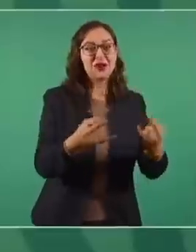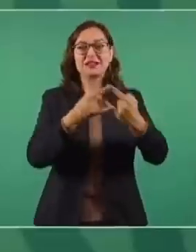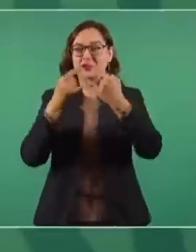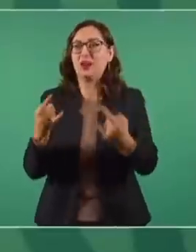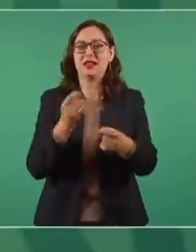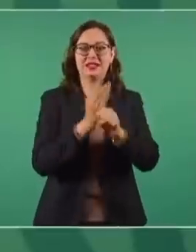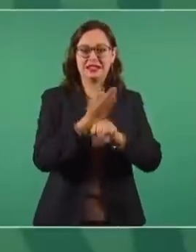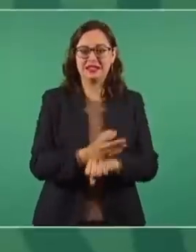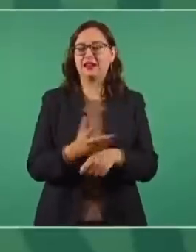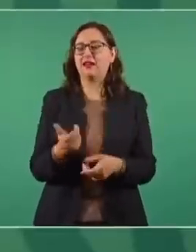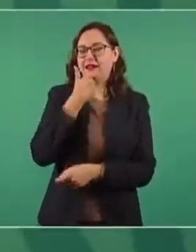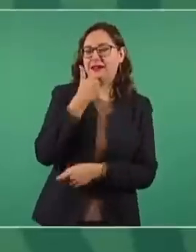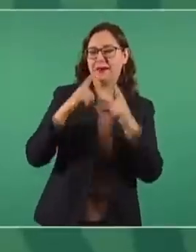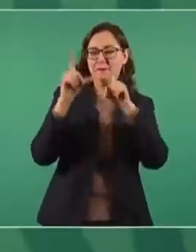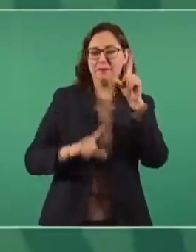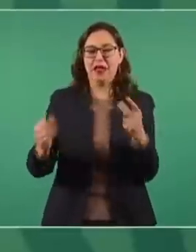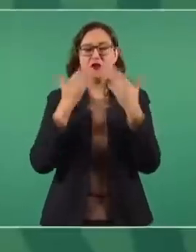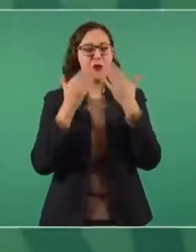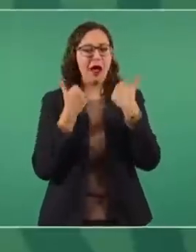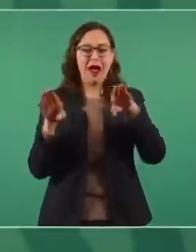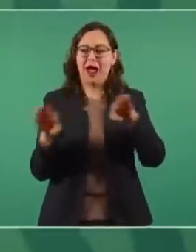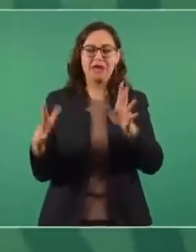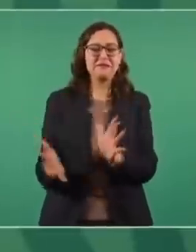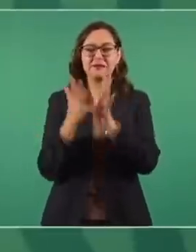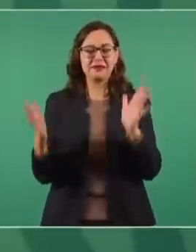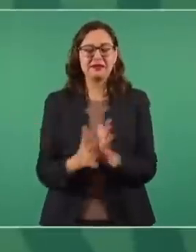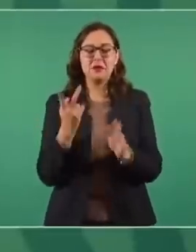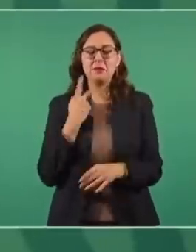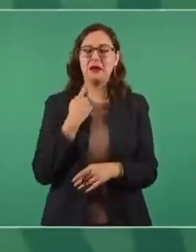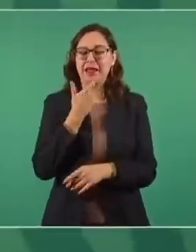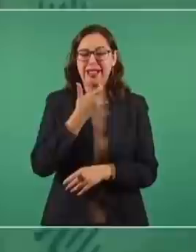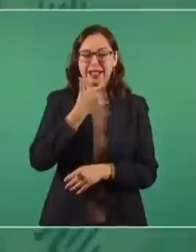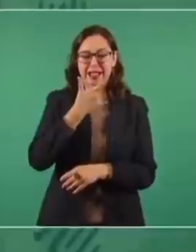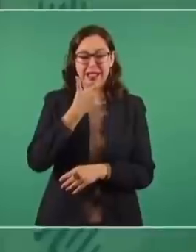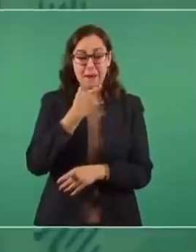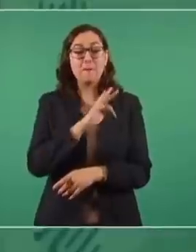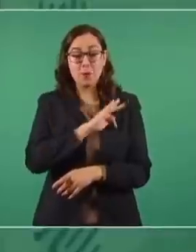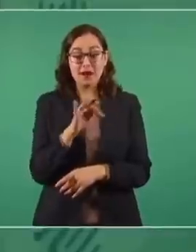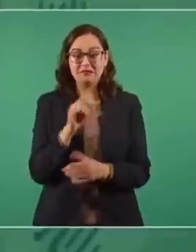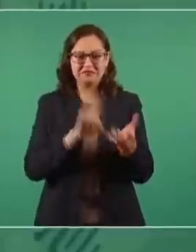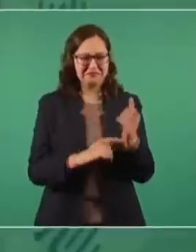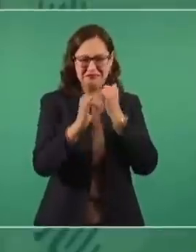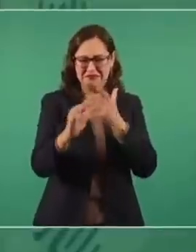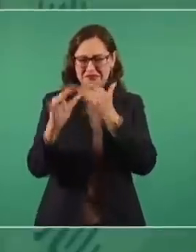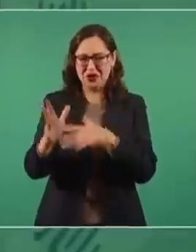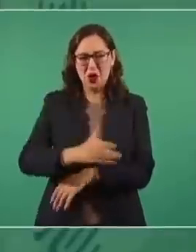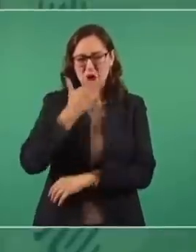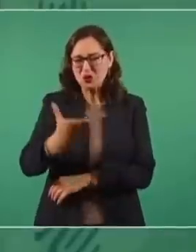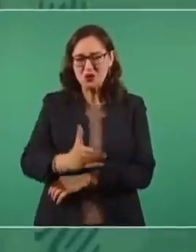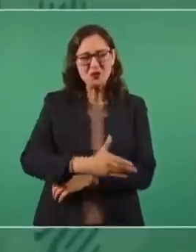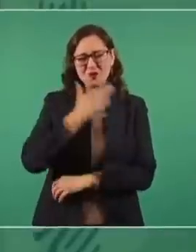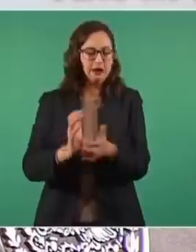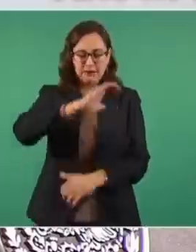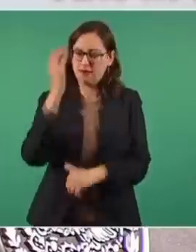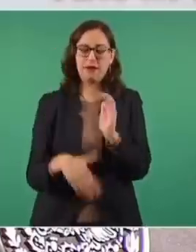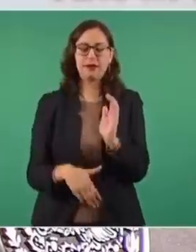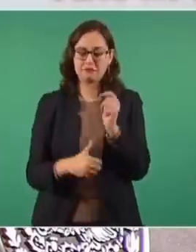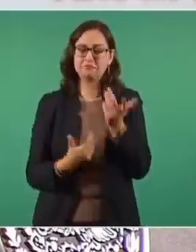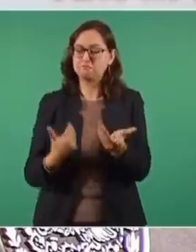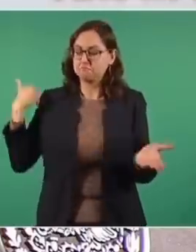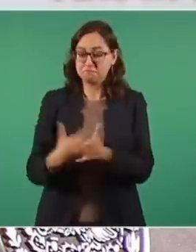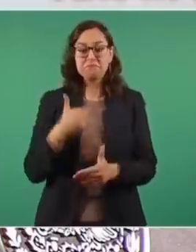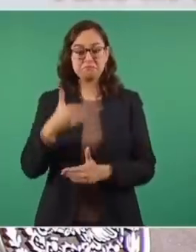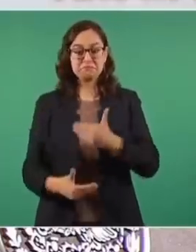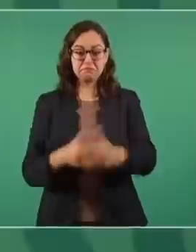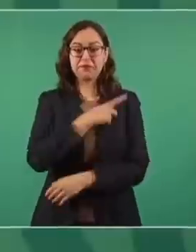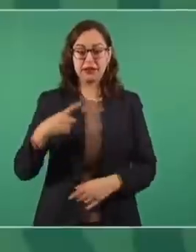Sobre la antidemocracia en México. Sobre la vizcaresca política. Acerca de los fraudes electorales. Los conteos de votos. Se ha avanzado.